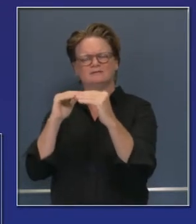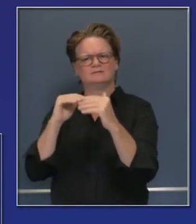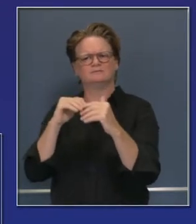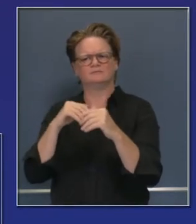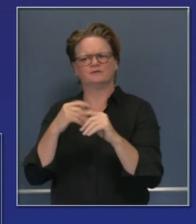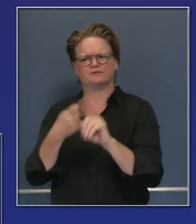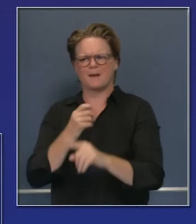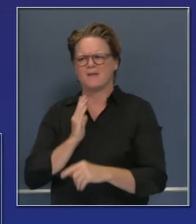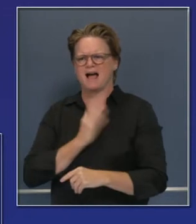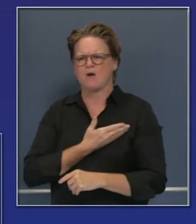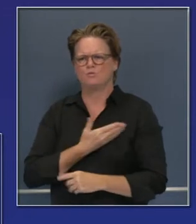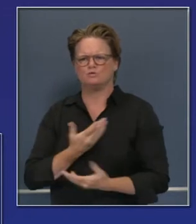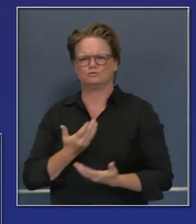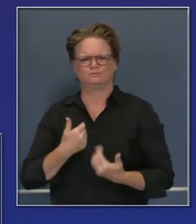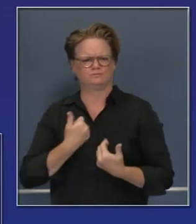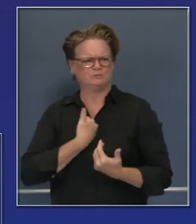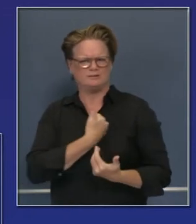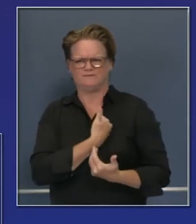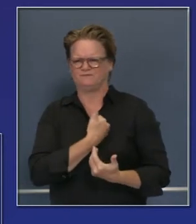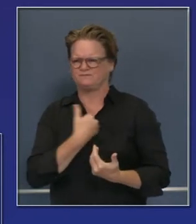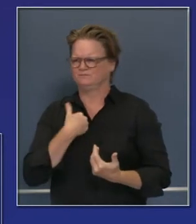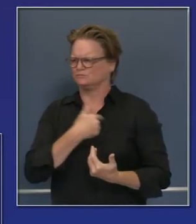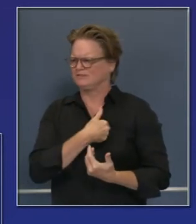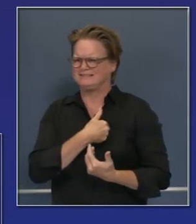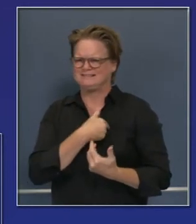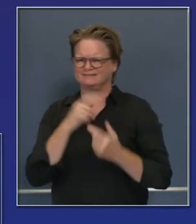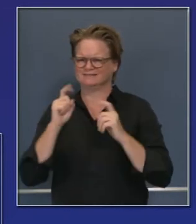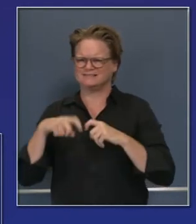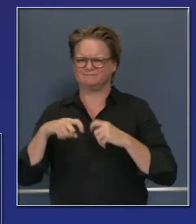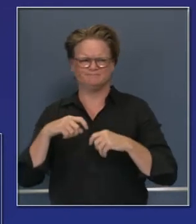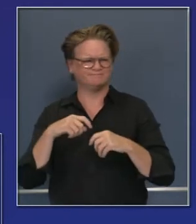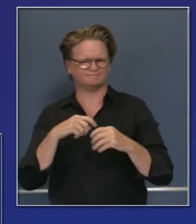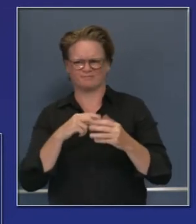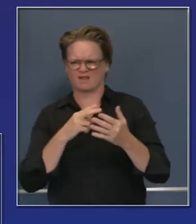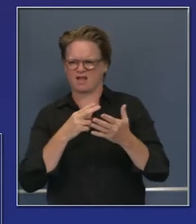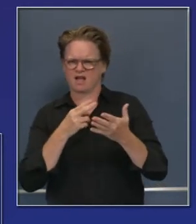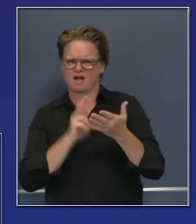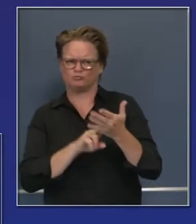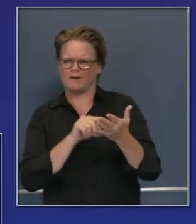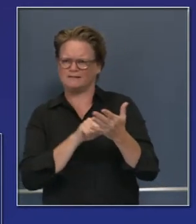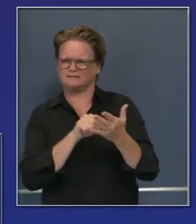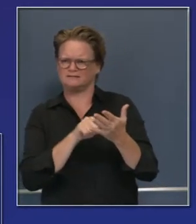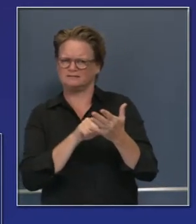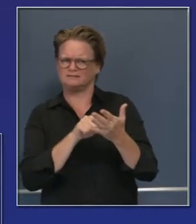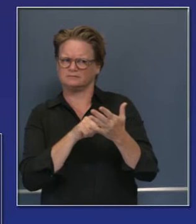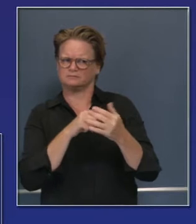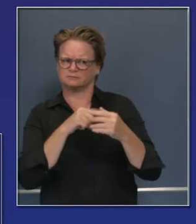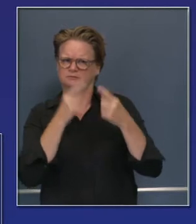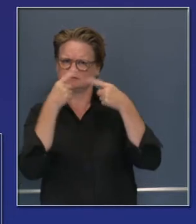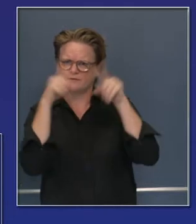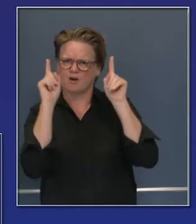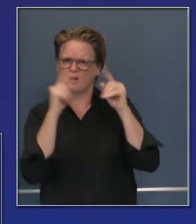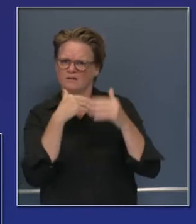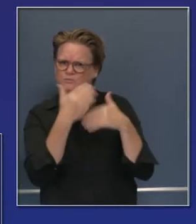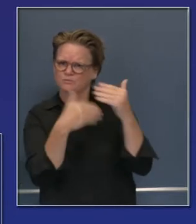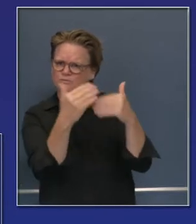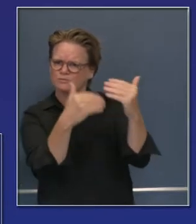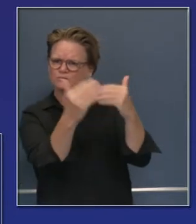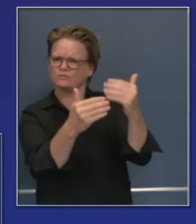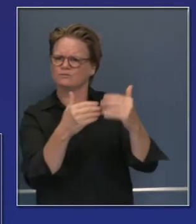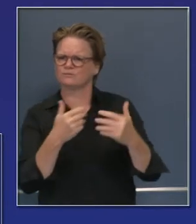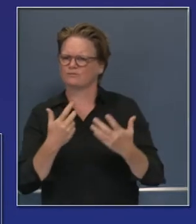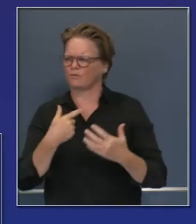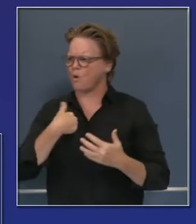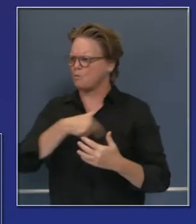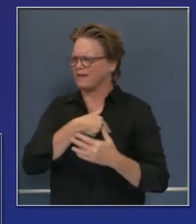a 10 semanas estaremos haciendo crecer esta capacidad y este contrato entrará en efecto y veremos los beneficios de estos esfuerzos.